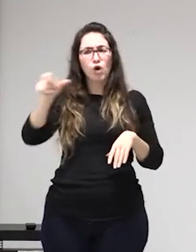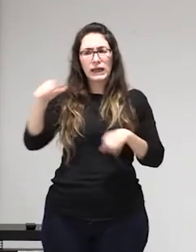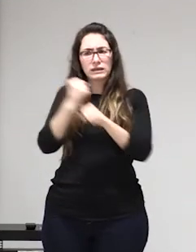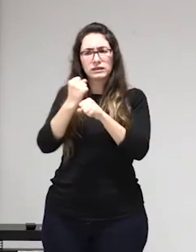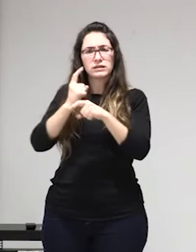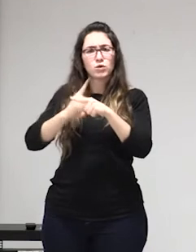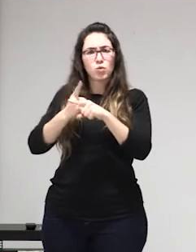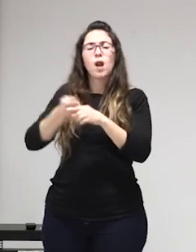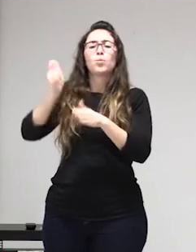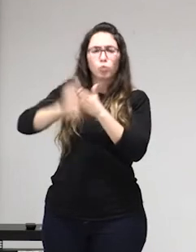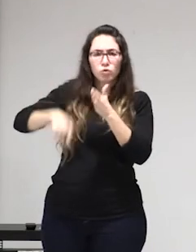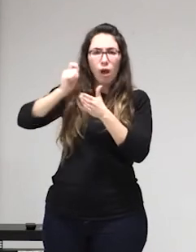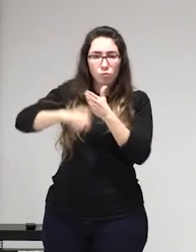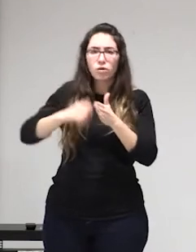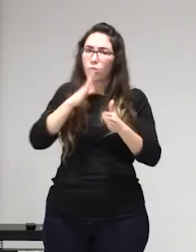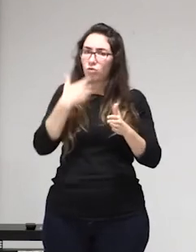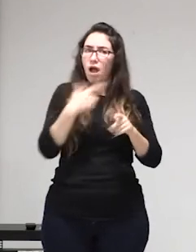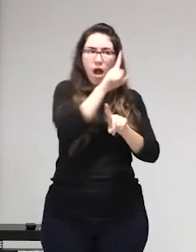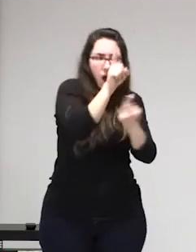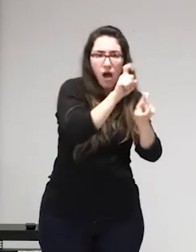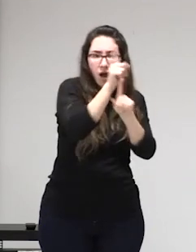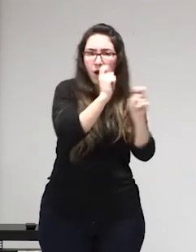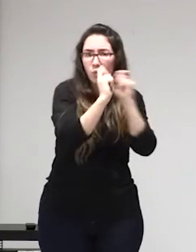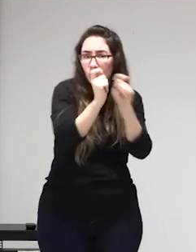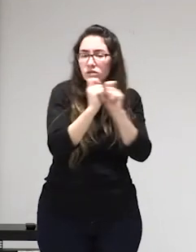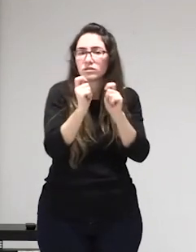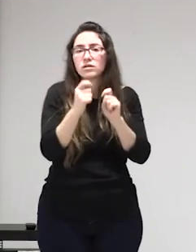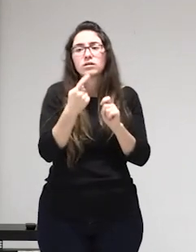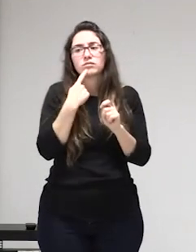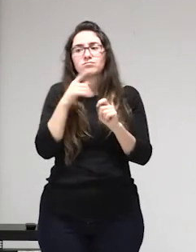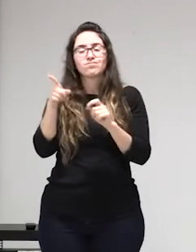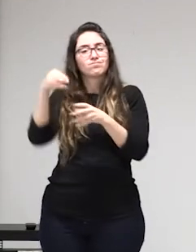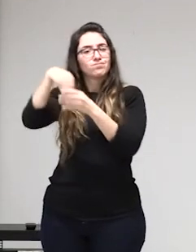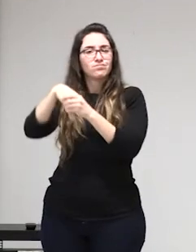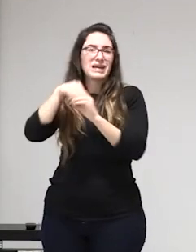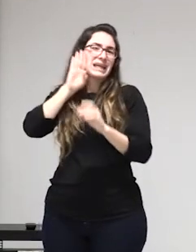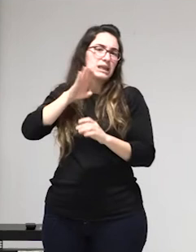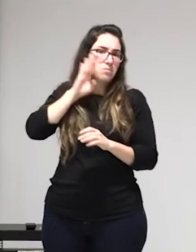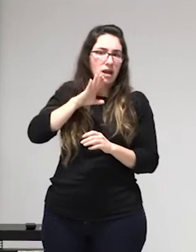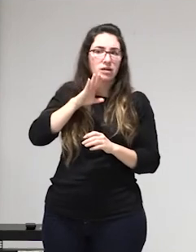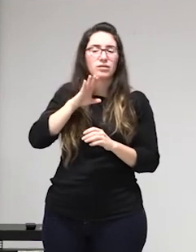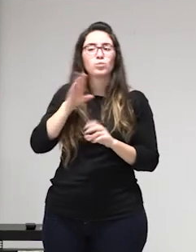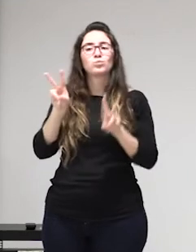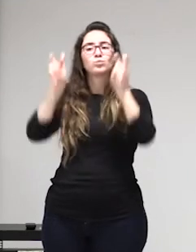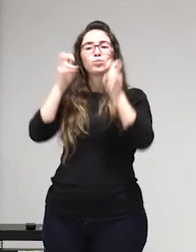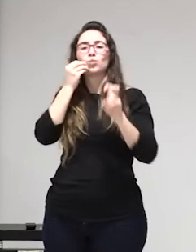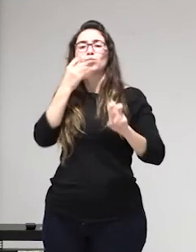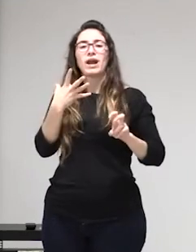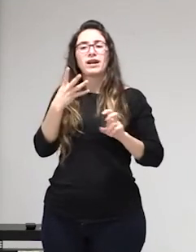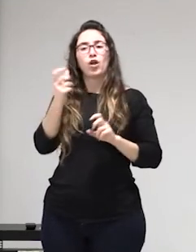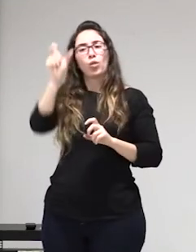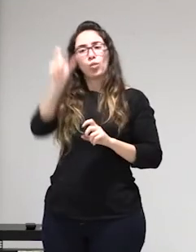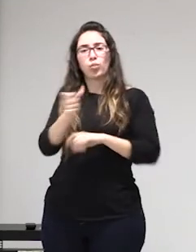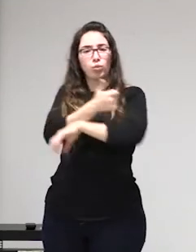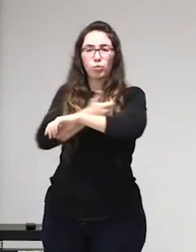que incluso durante el juicio estaba teniendo conductas violentas una persona que ya tenía antecedentes antes que dársela a una prostituta pero ya no a ella